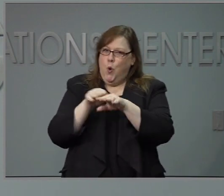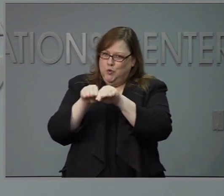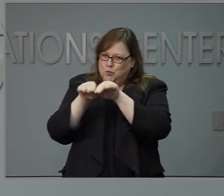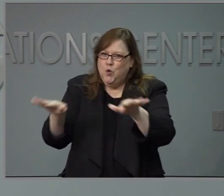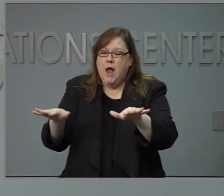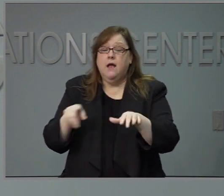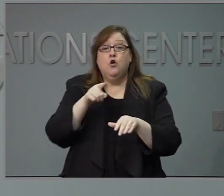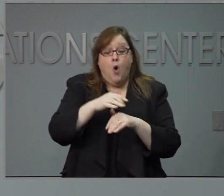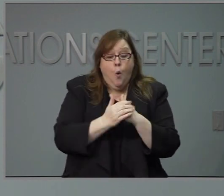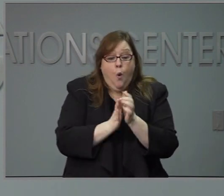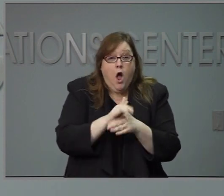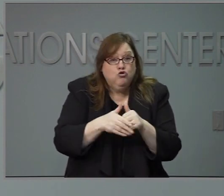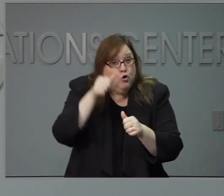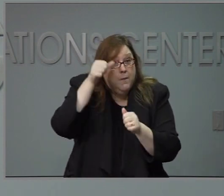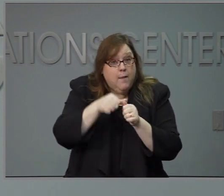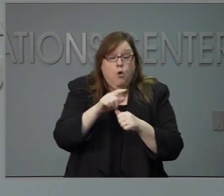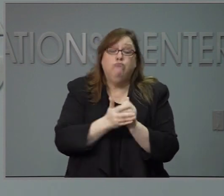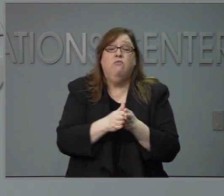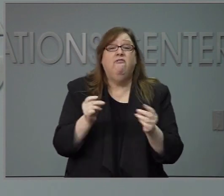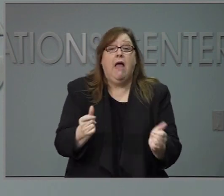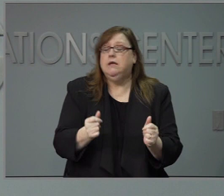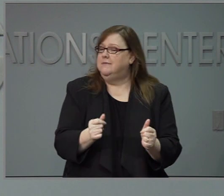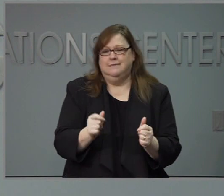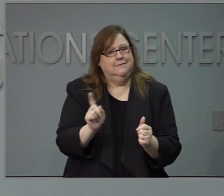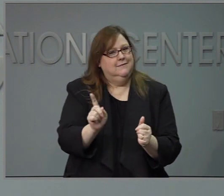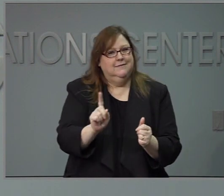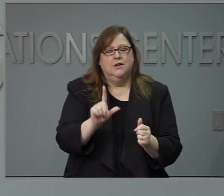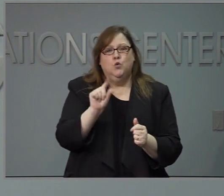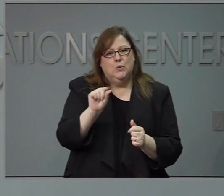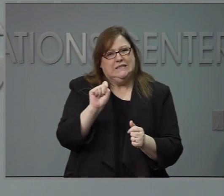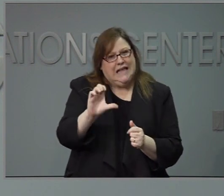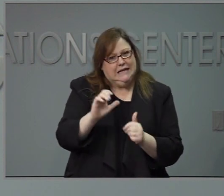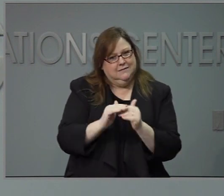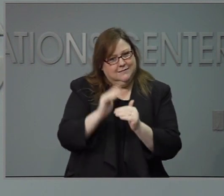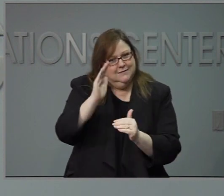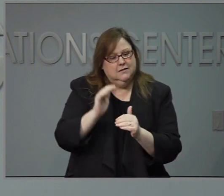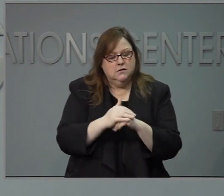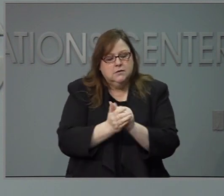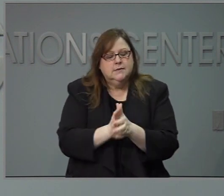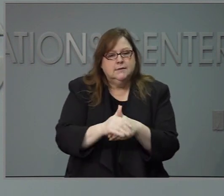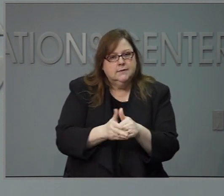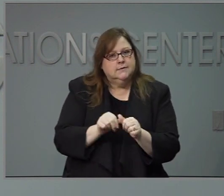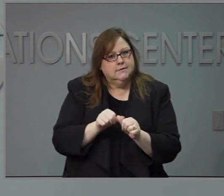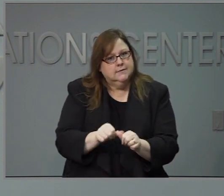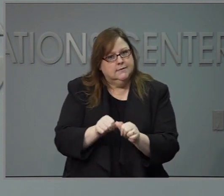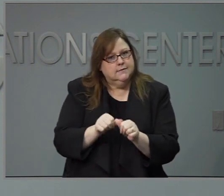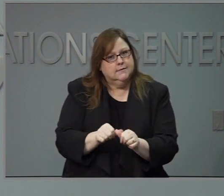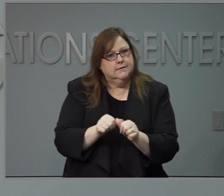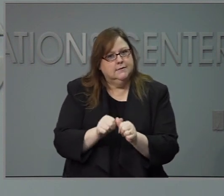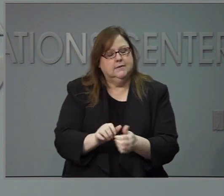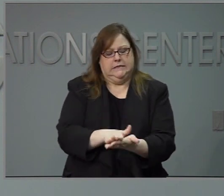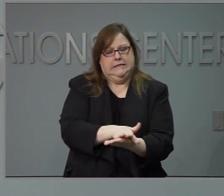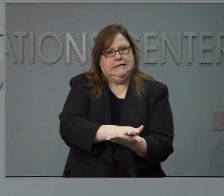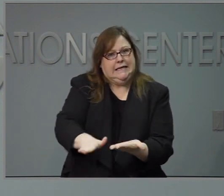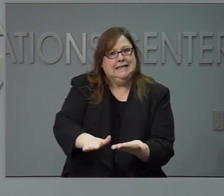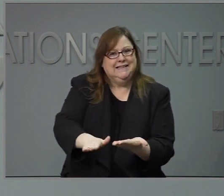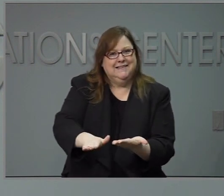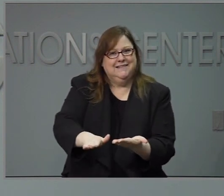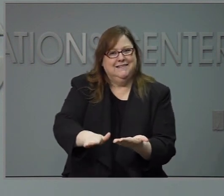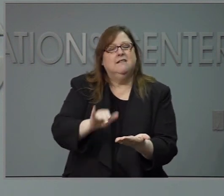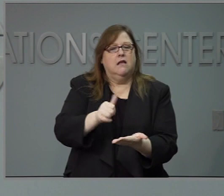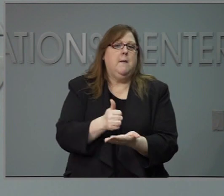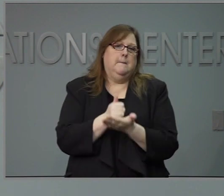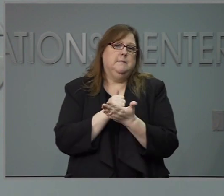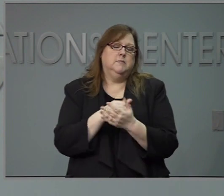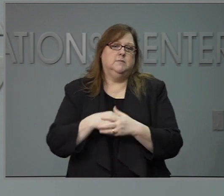reduce la propagación. Hacer todo esto junto nos permitirá permanecer en en la trayectoria adecuada, sobre todo ahora que